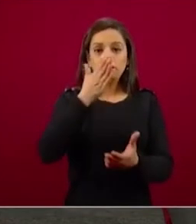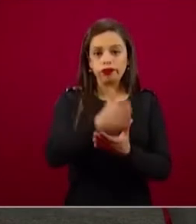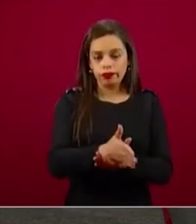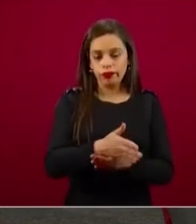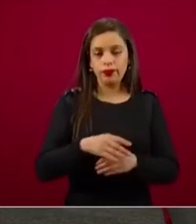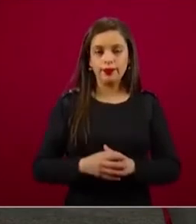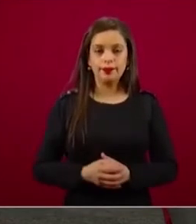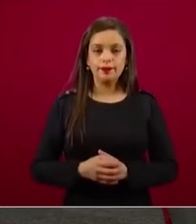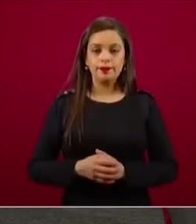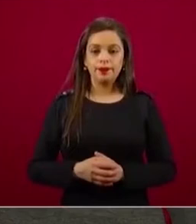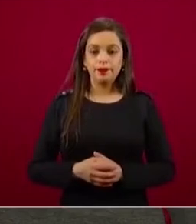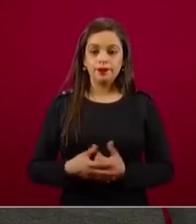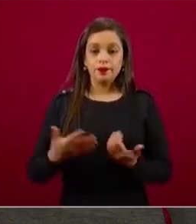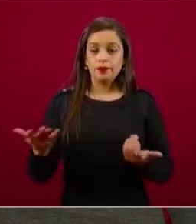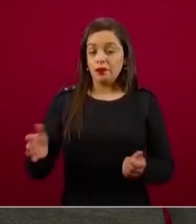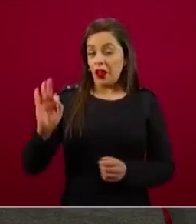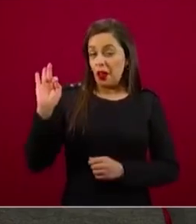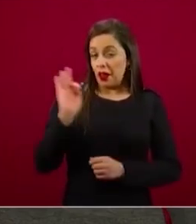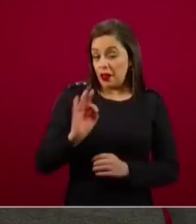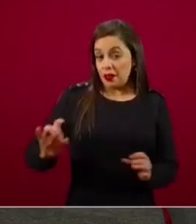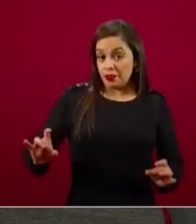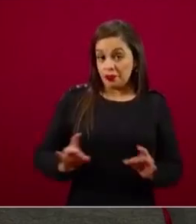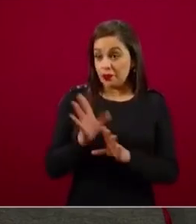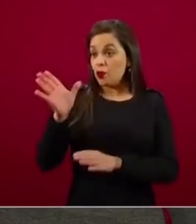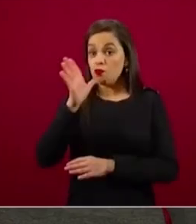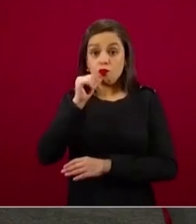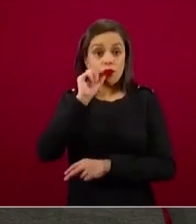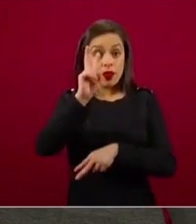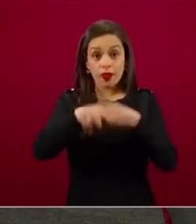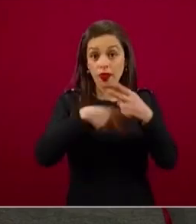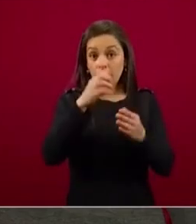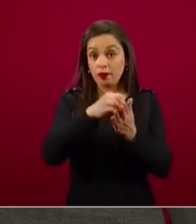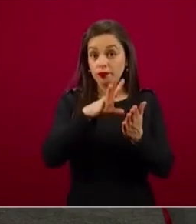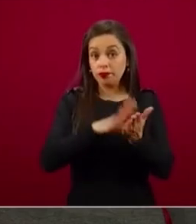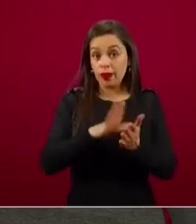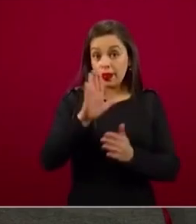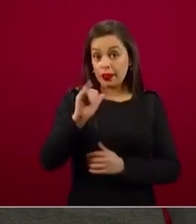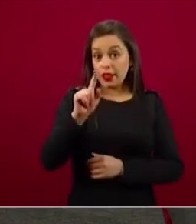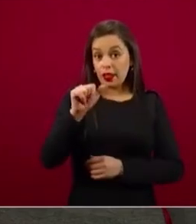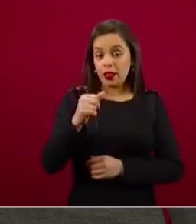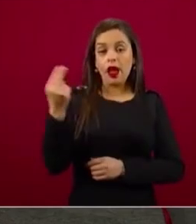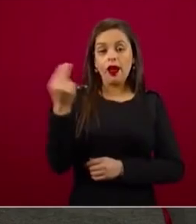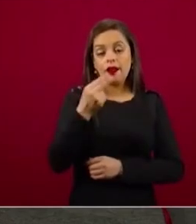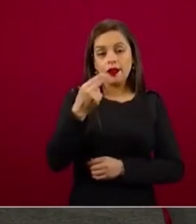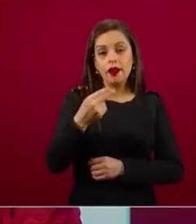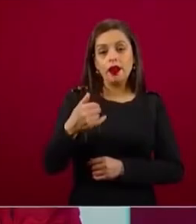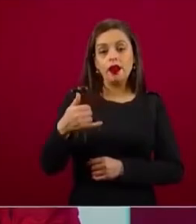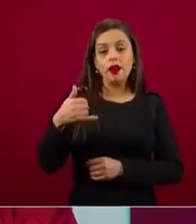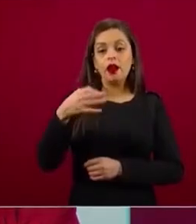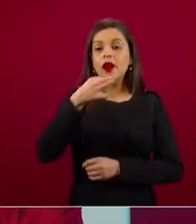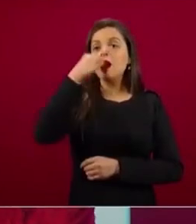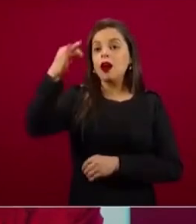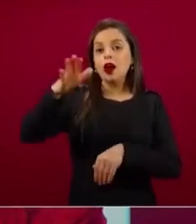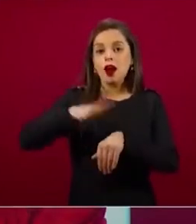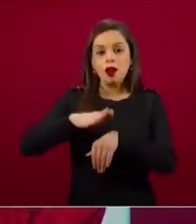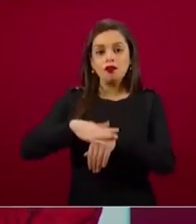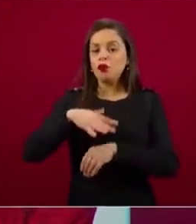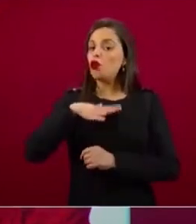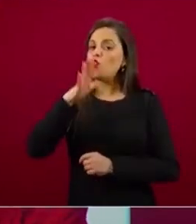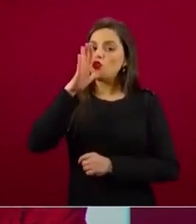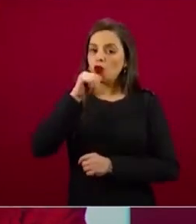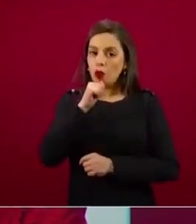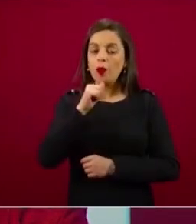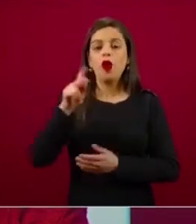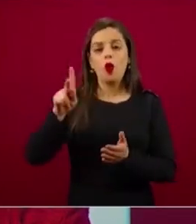alguna razón no pueden asistir a la cita, tienen que comunicarse para reagendar. A veces los